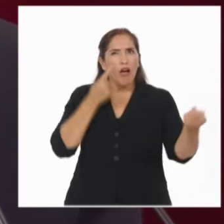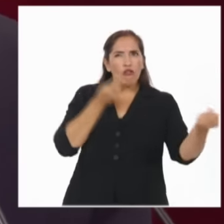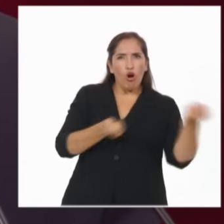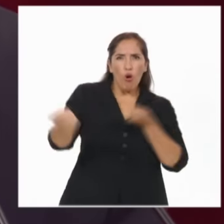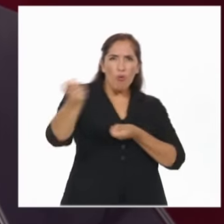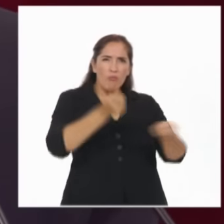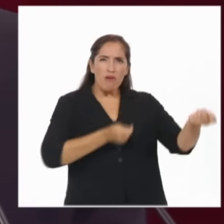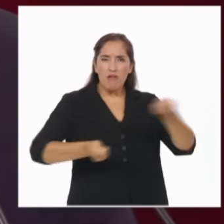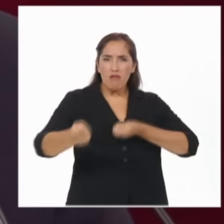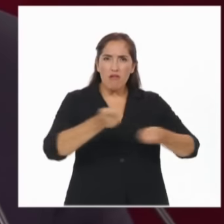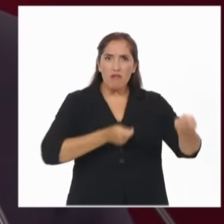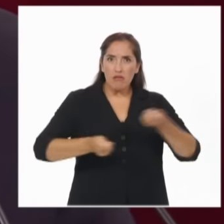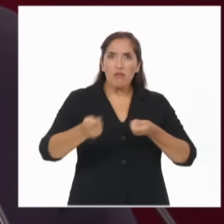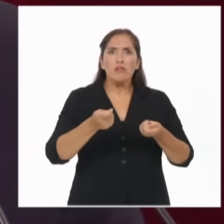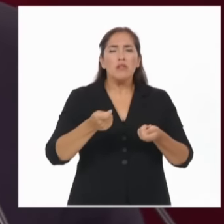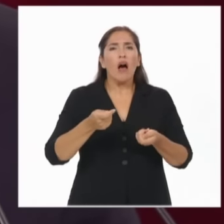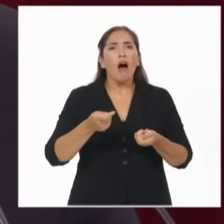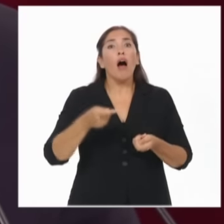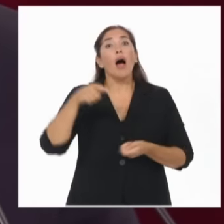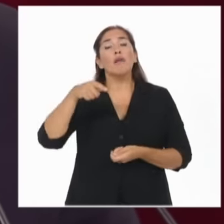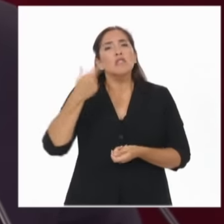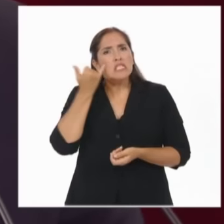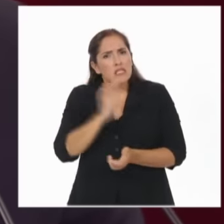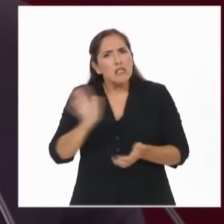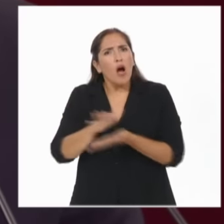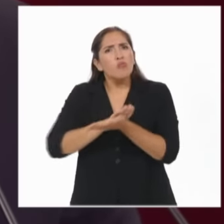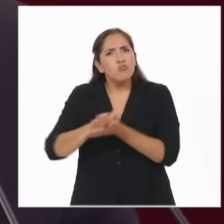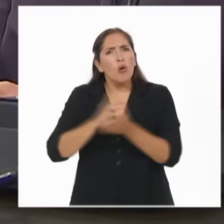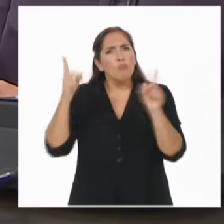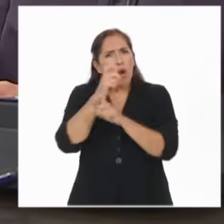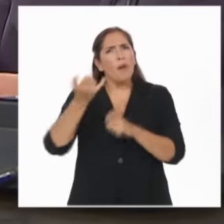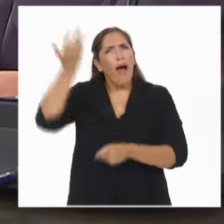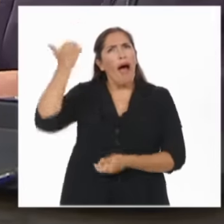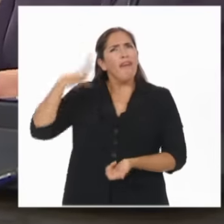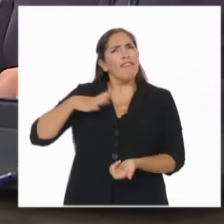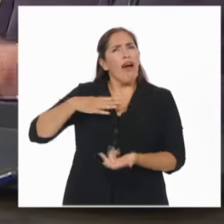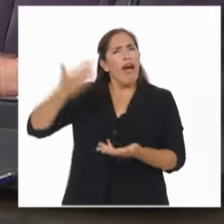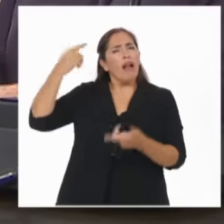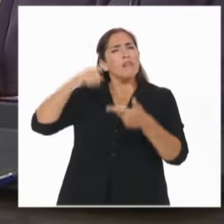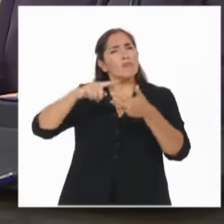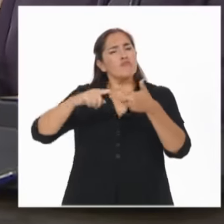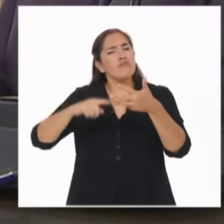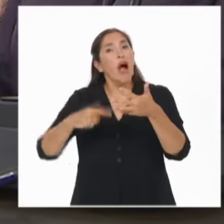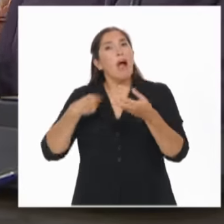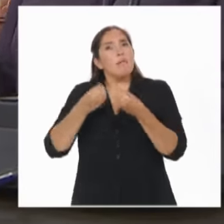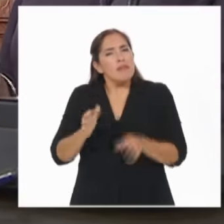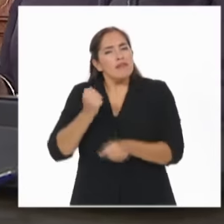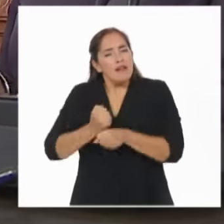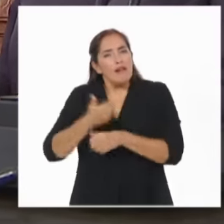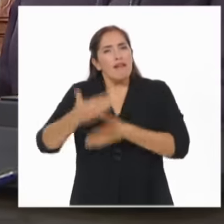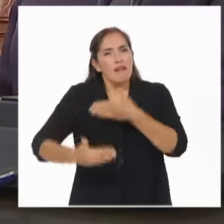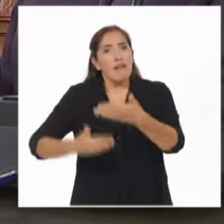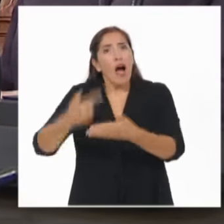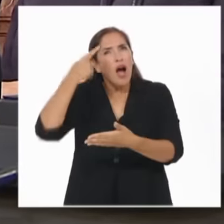Resolvimos problemas pendientes con el Mercosur y los países de la región. Y comenzamos a pensar los